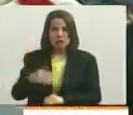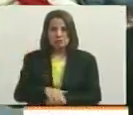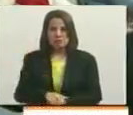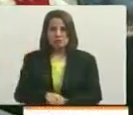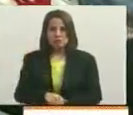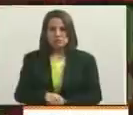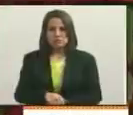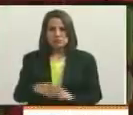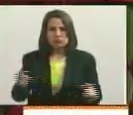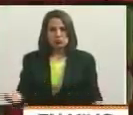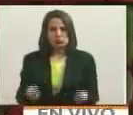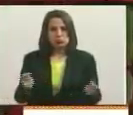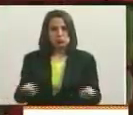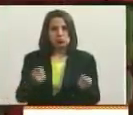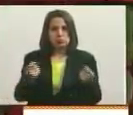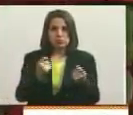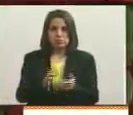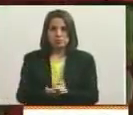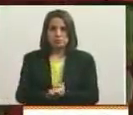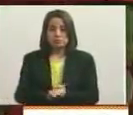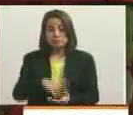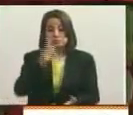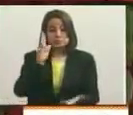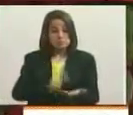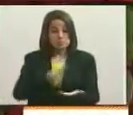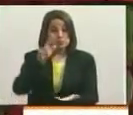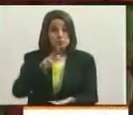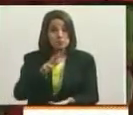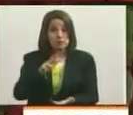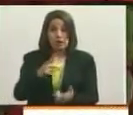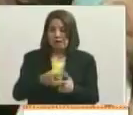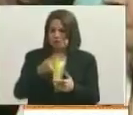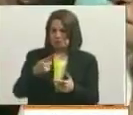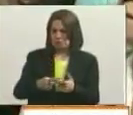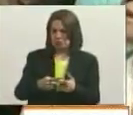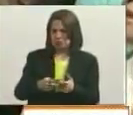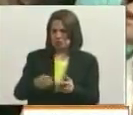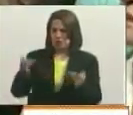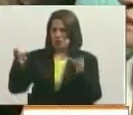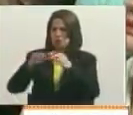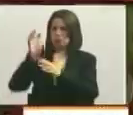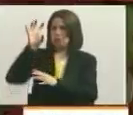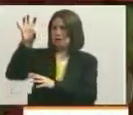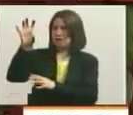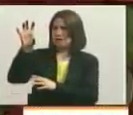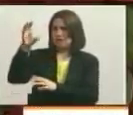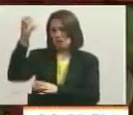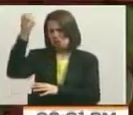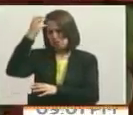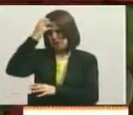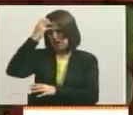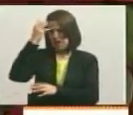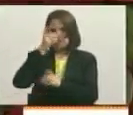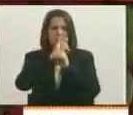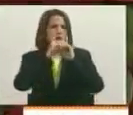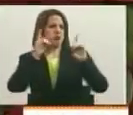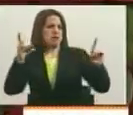Y empujaron, para que se aprobara. Entonces un rey va a pedir democracia en otro país. ¡Qué vergüenza, Dios mío!